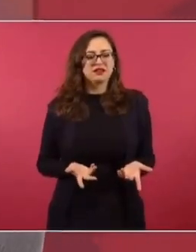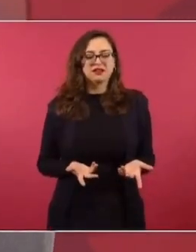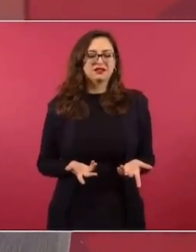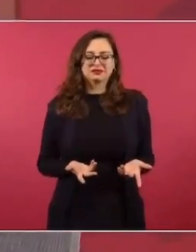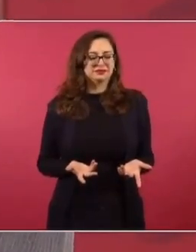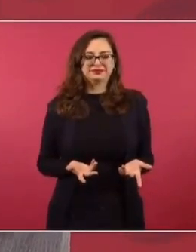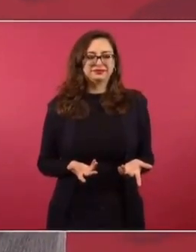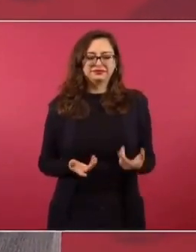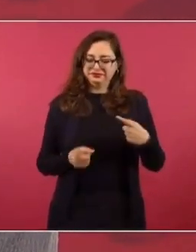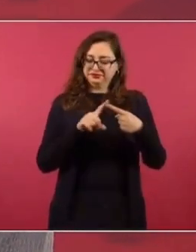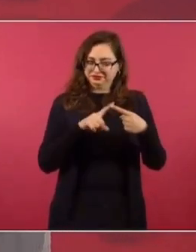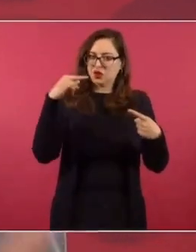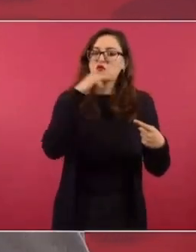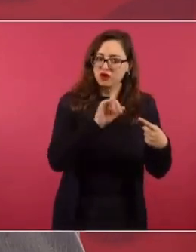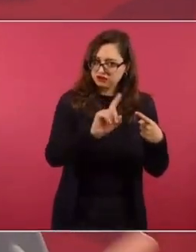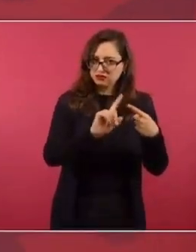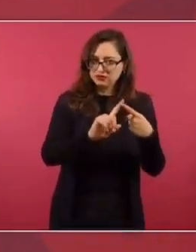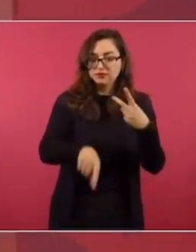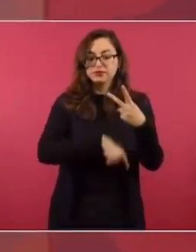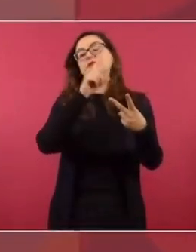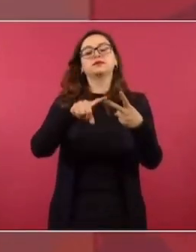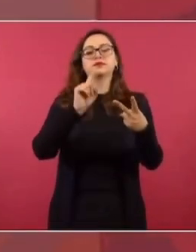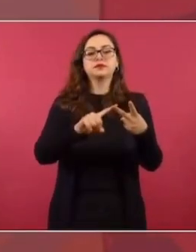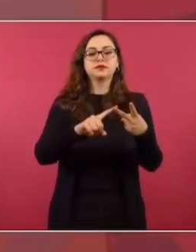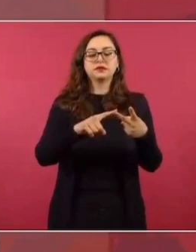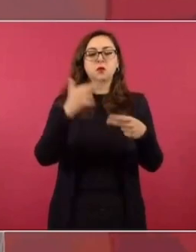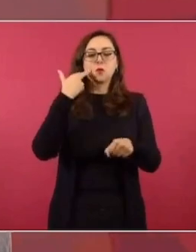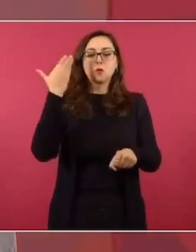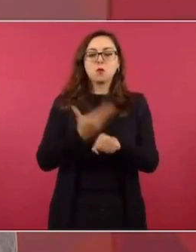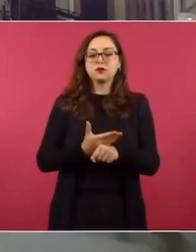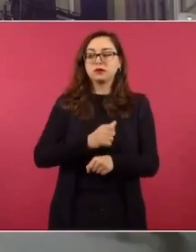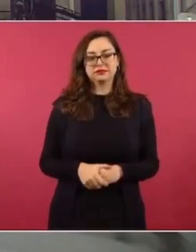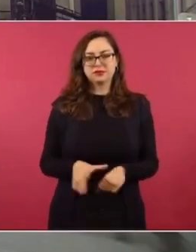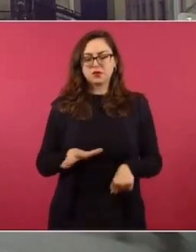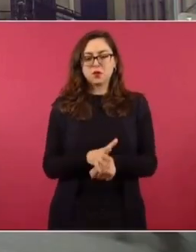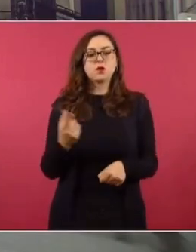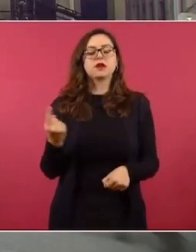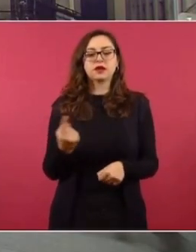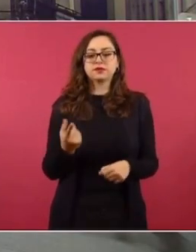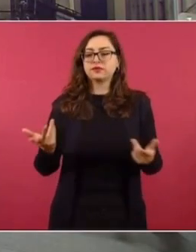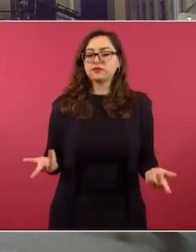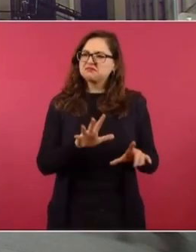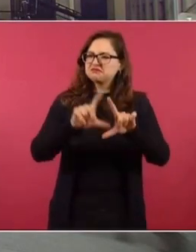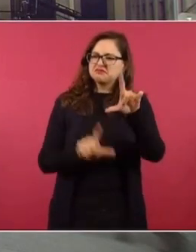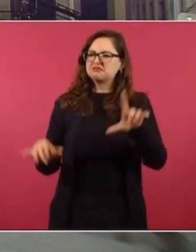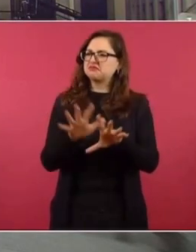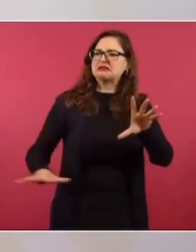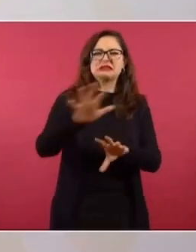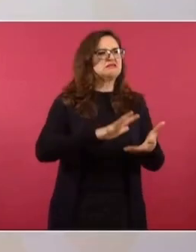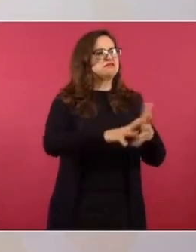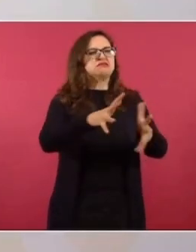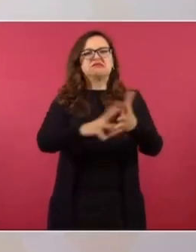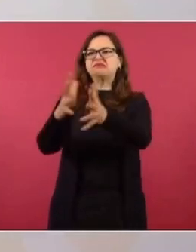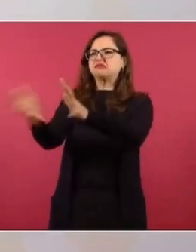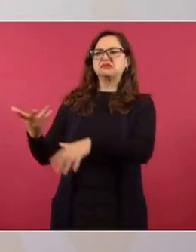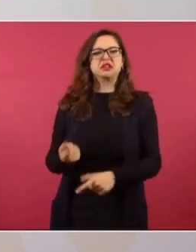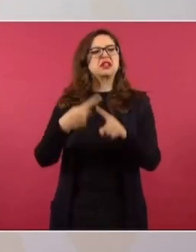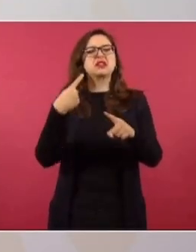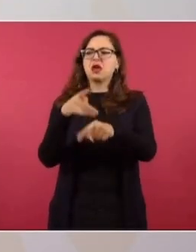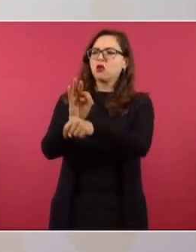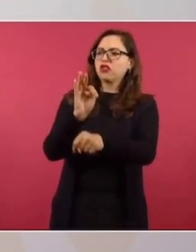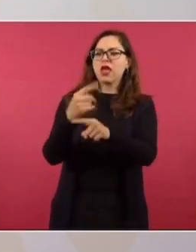es muy irresponsable decir ya que regresen a los cuarteles y la protección a gente.